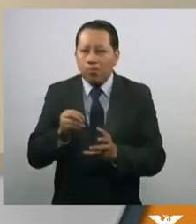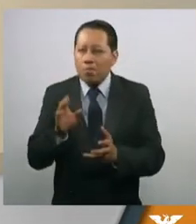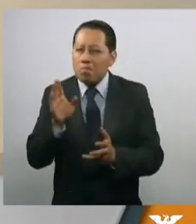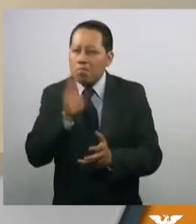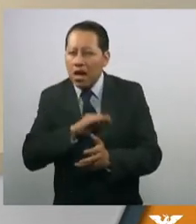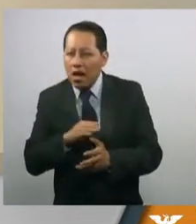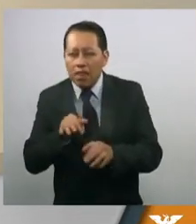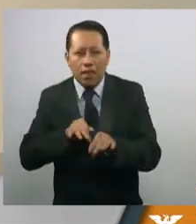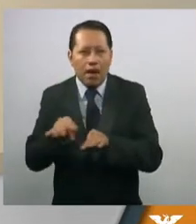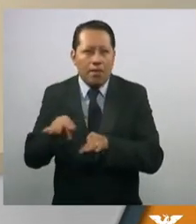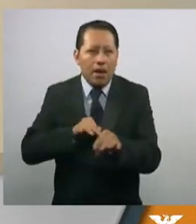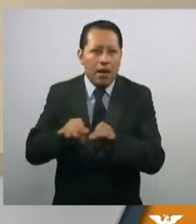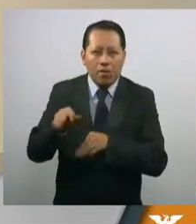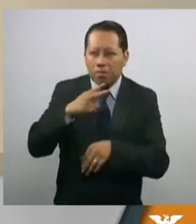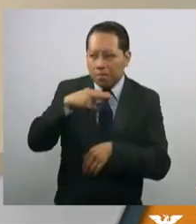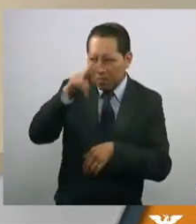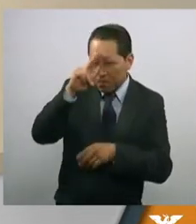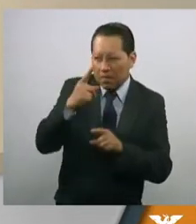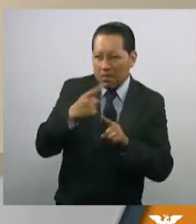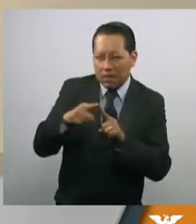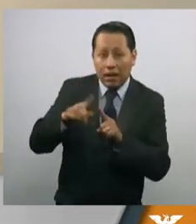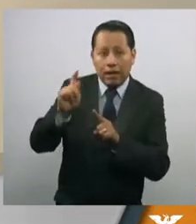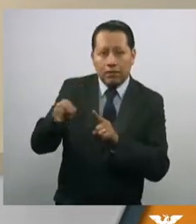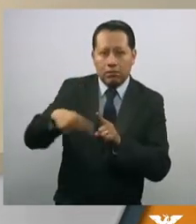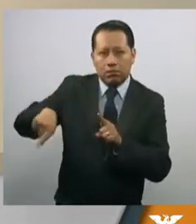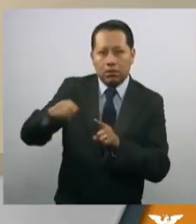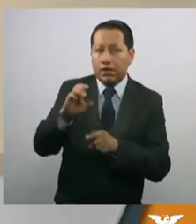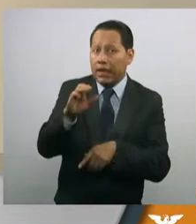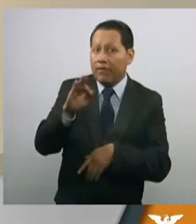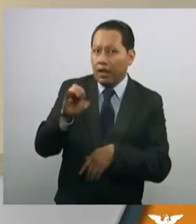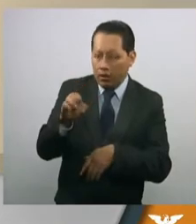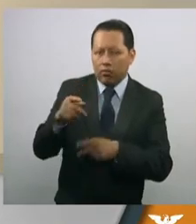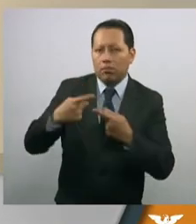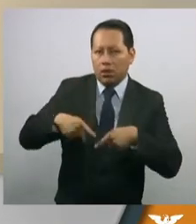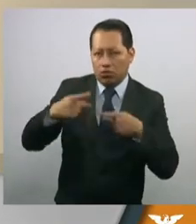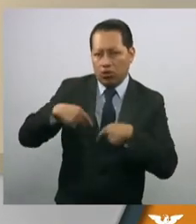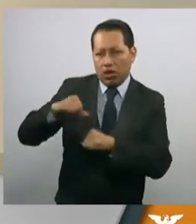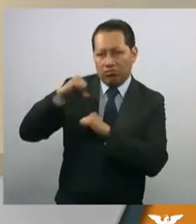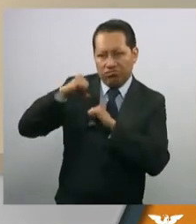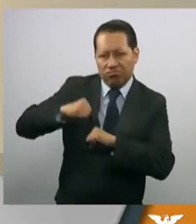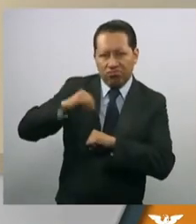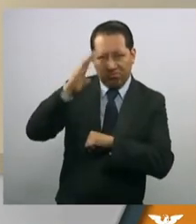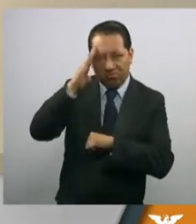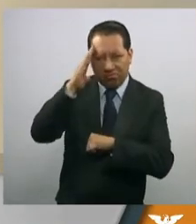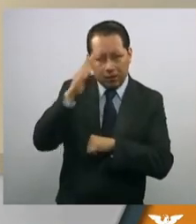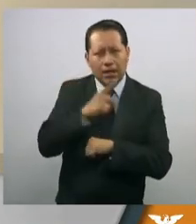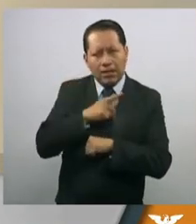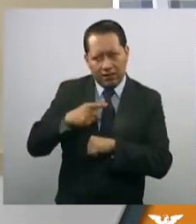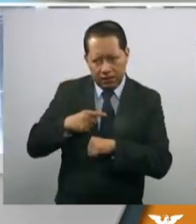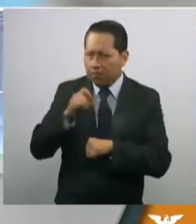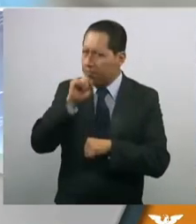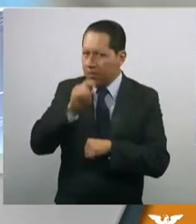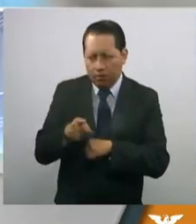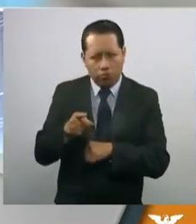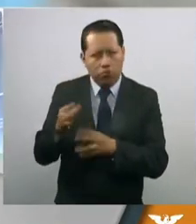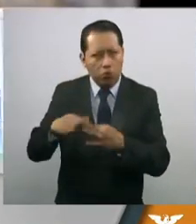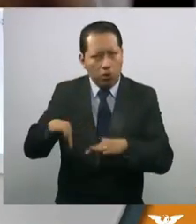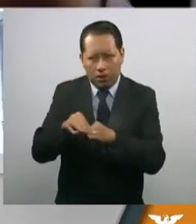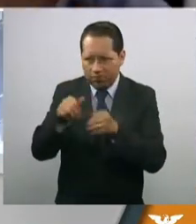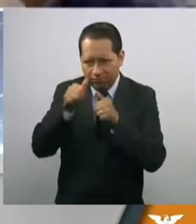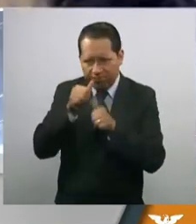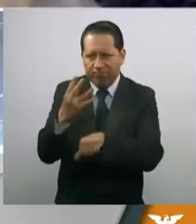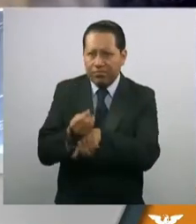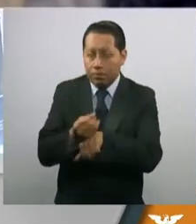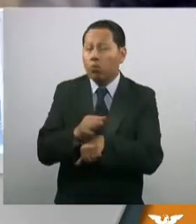corrupción, por parte de los directivos del CFE. Debemos apostar por las energías limpias y urgo a este